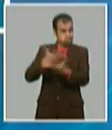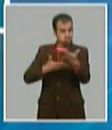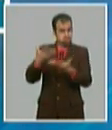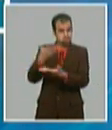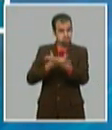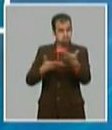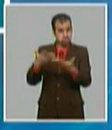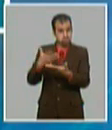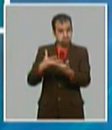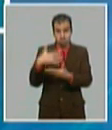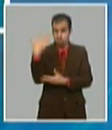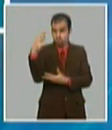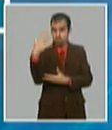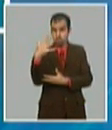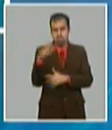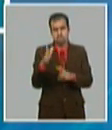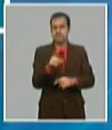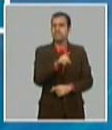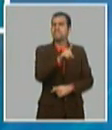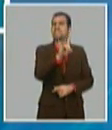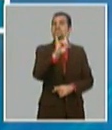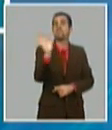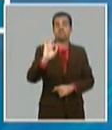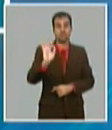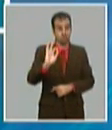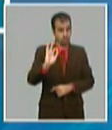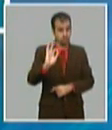de un, o en el entorno de un 19%.